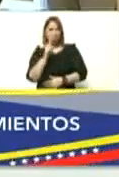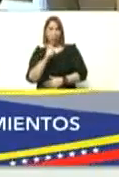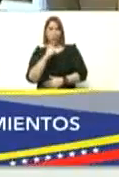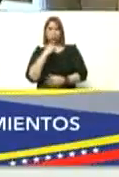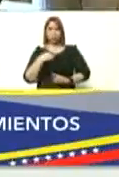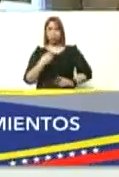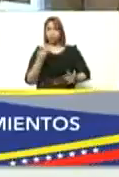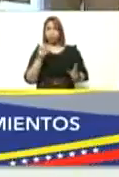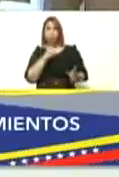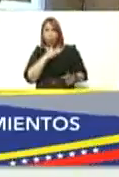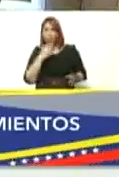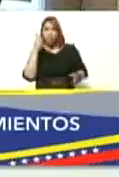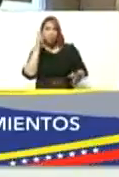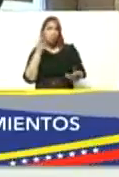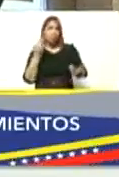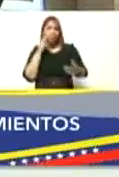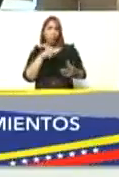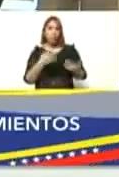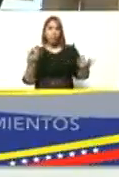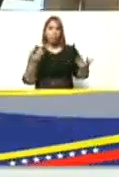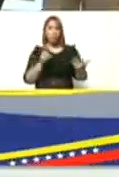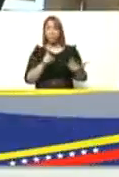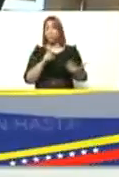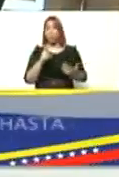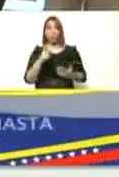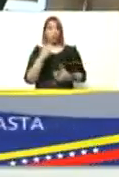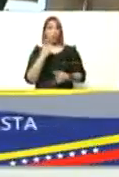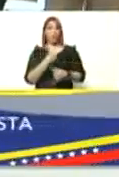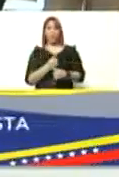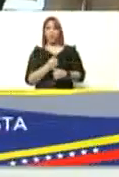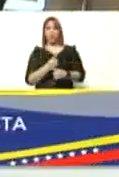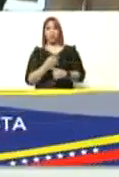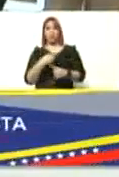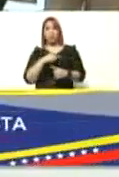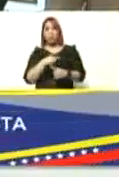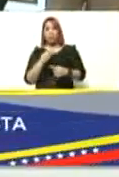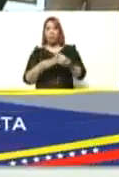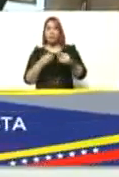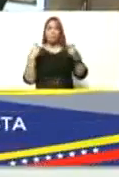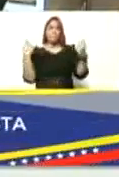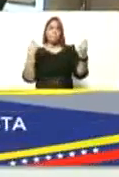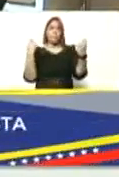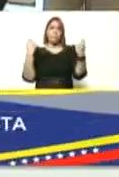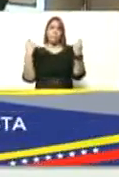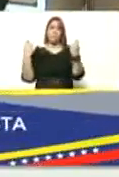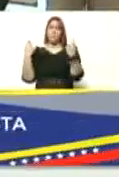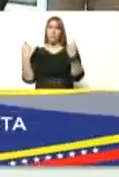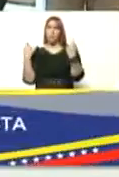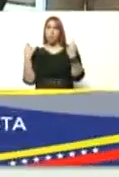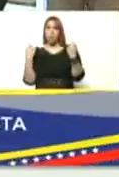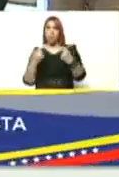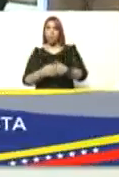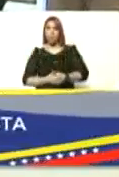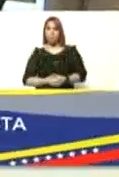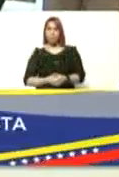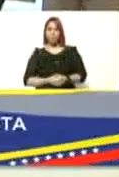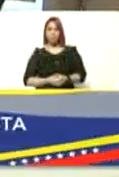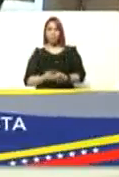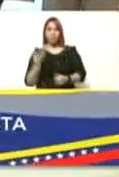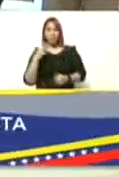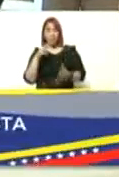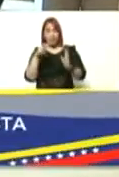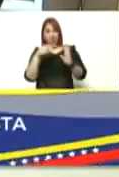lo escuchan no lo ven eso no debe ser vamos a hacer una campaña por la